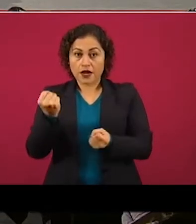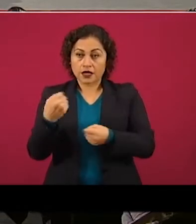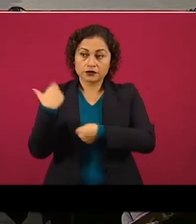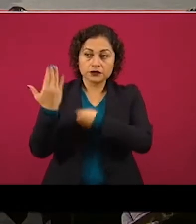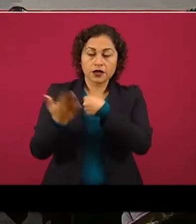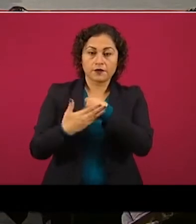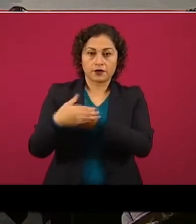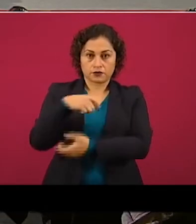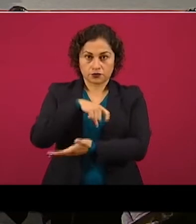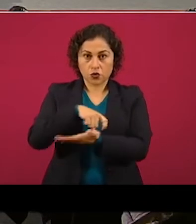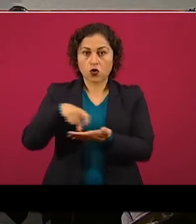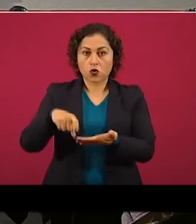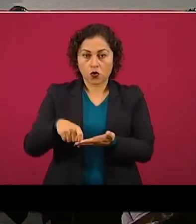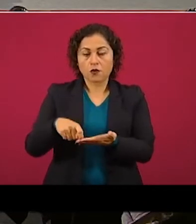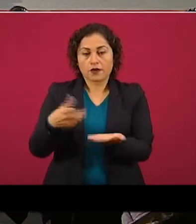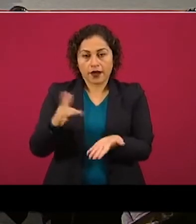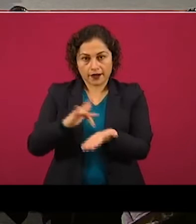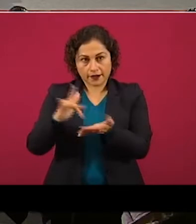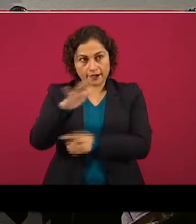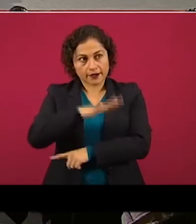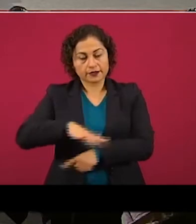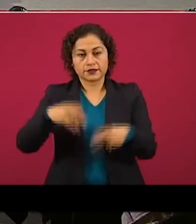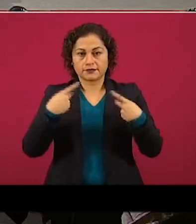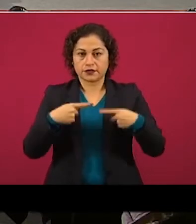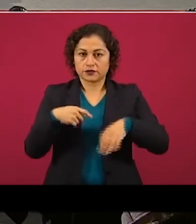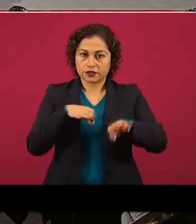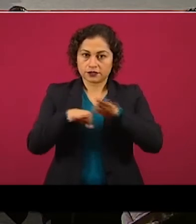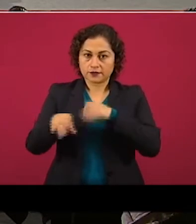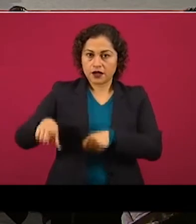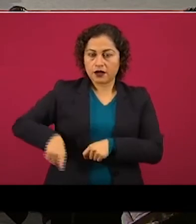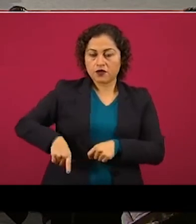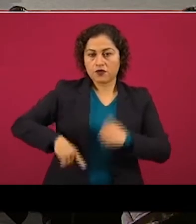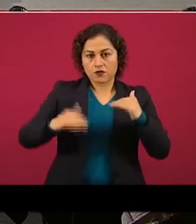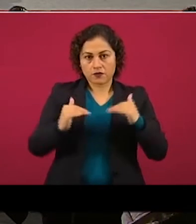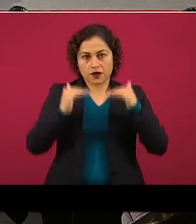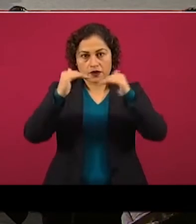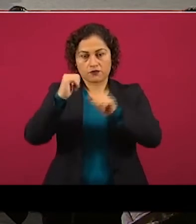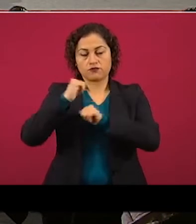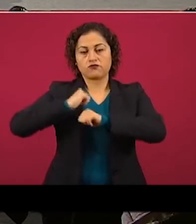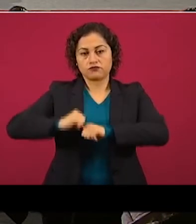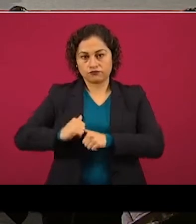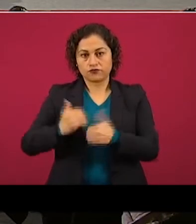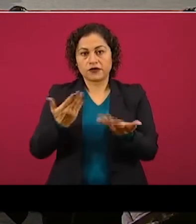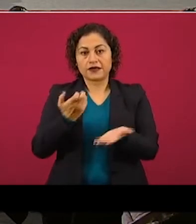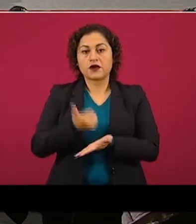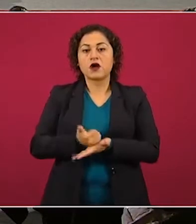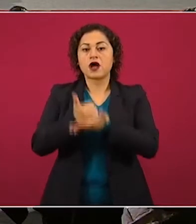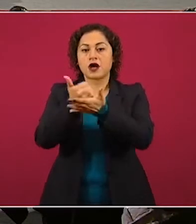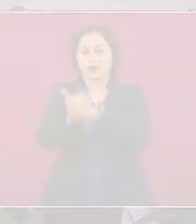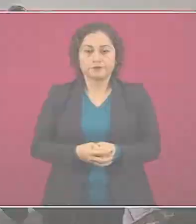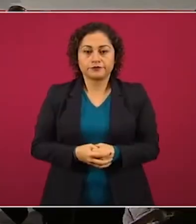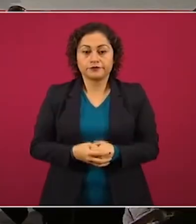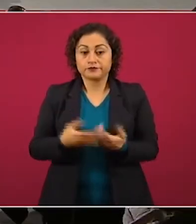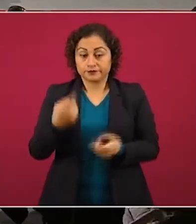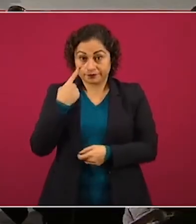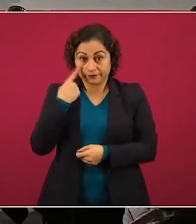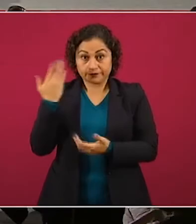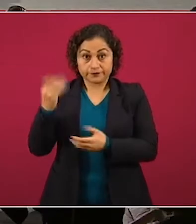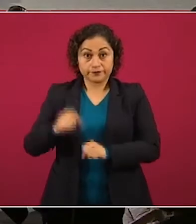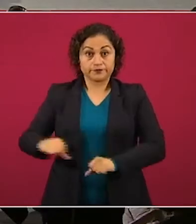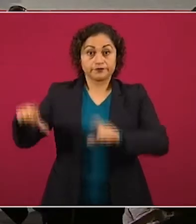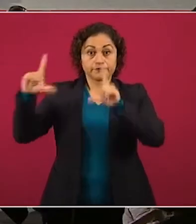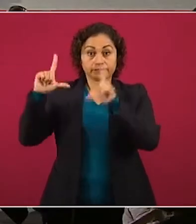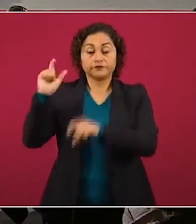apoyos de los servidores públicos, les quiero decir que beneficiará a los hospitales del programa INBienestar. De algún modo